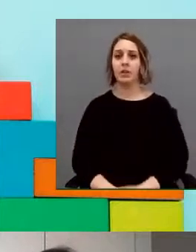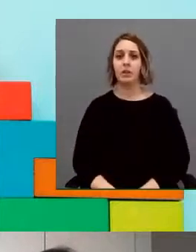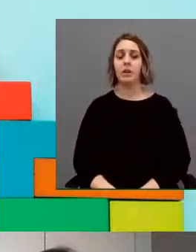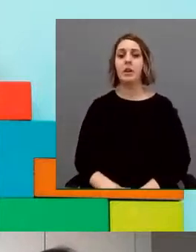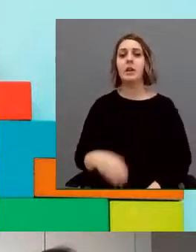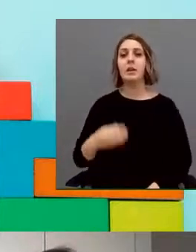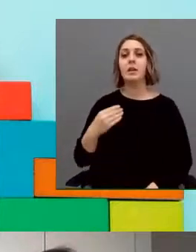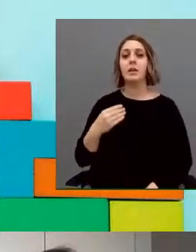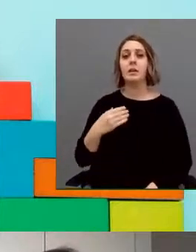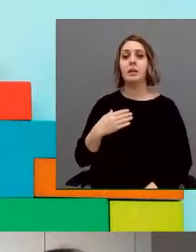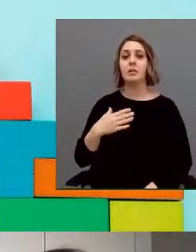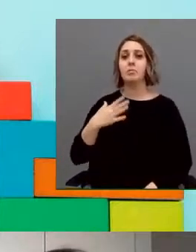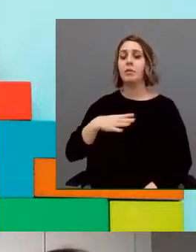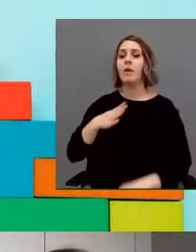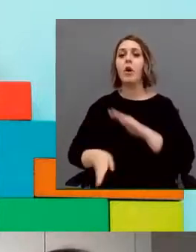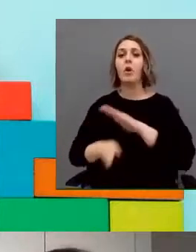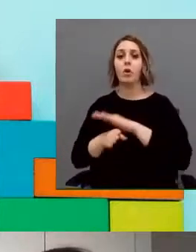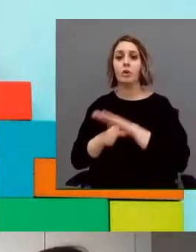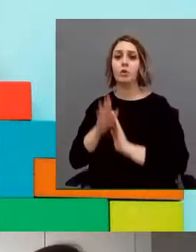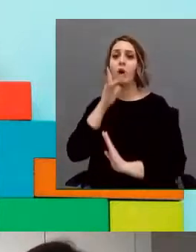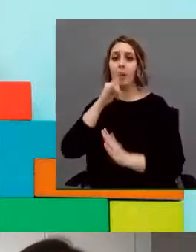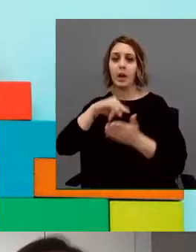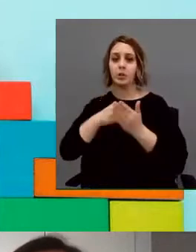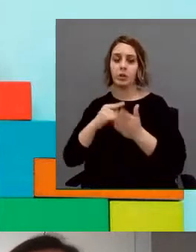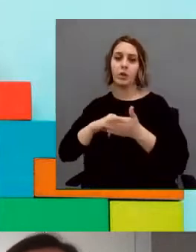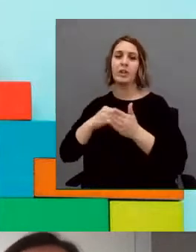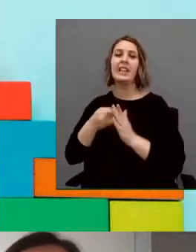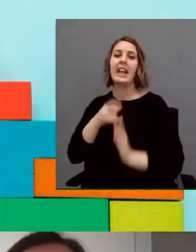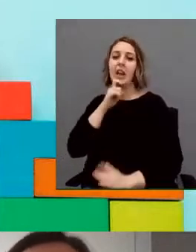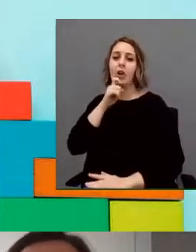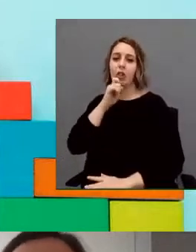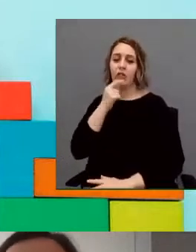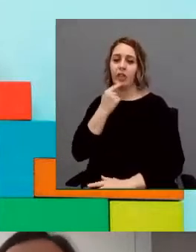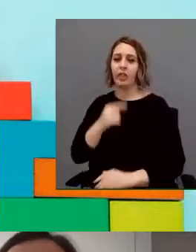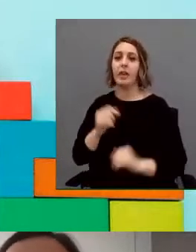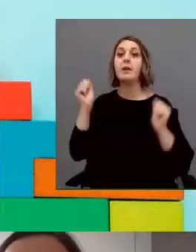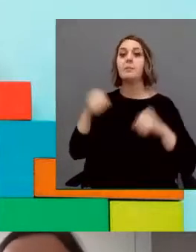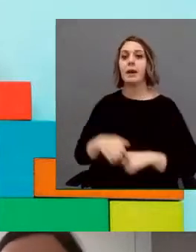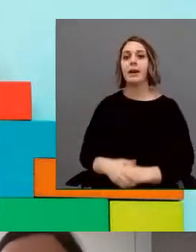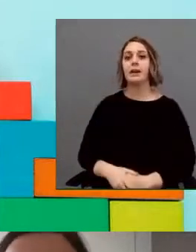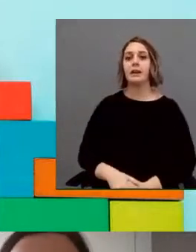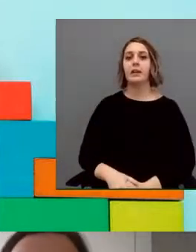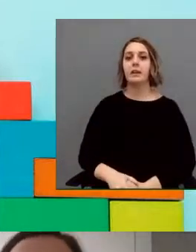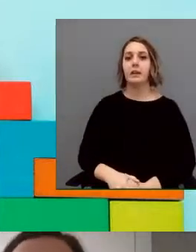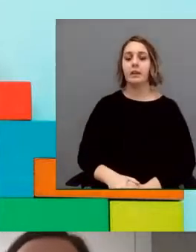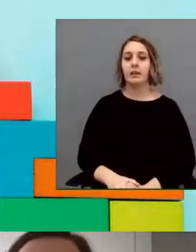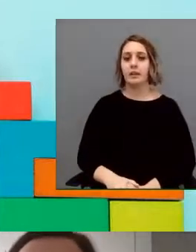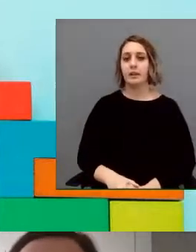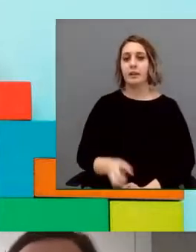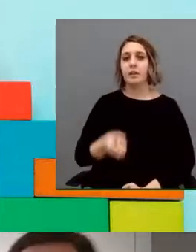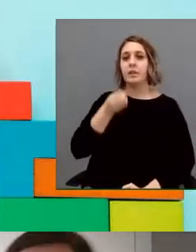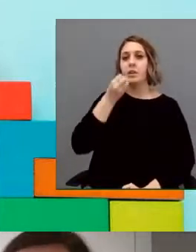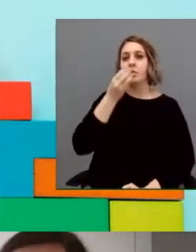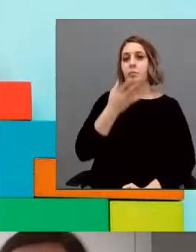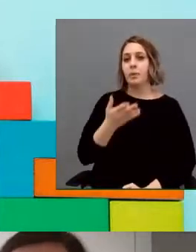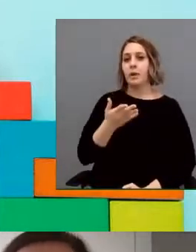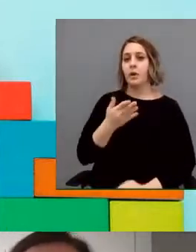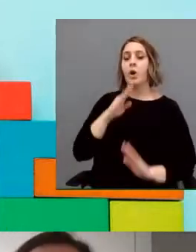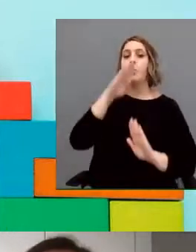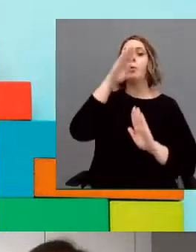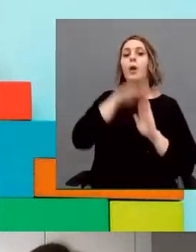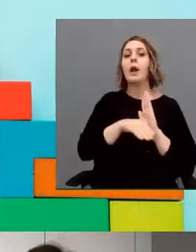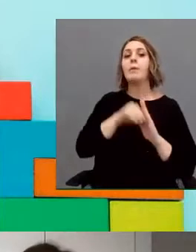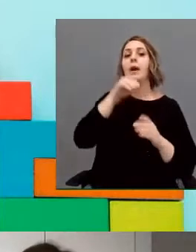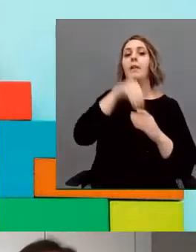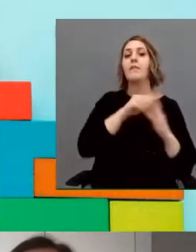Continuad mientras, por favor, y lo voy solucionando, ¿vale? Vale, de acuerdo. Bueno, pues como decía, el programa costa de